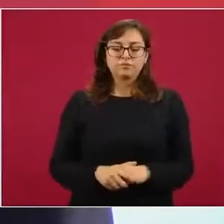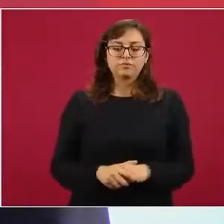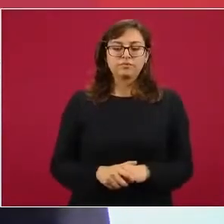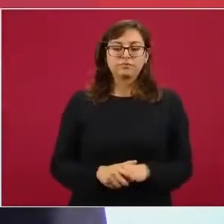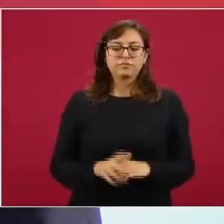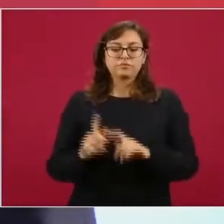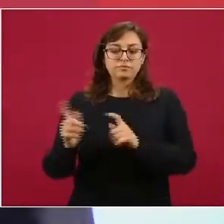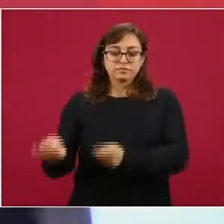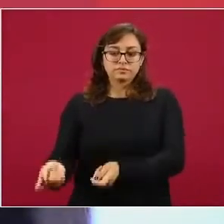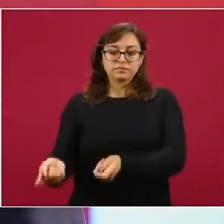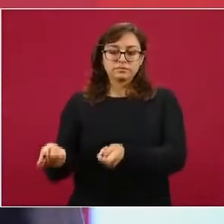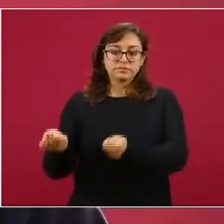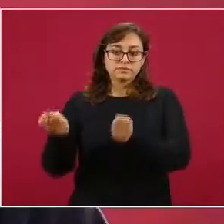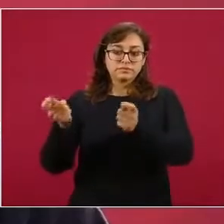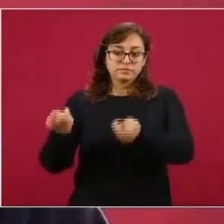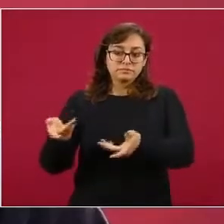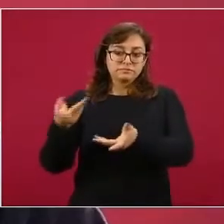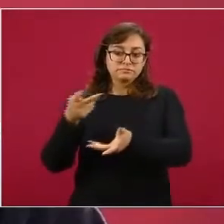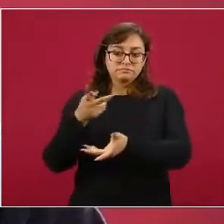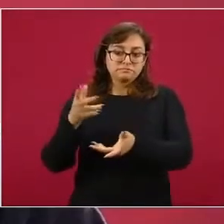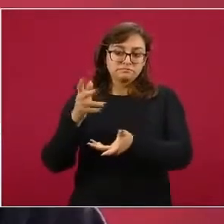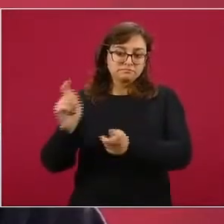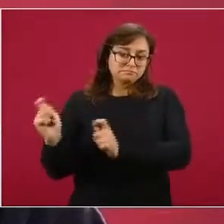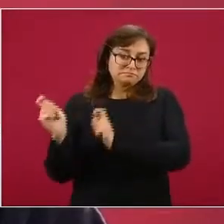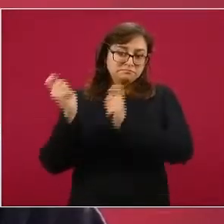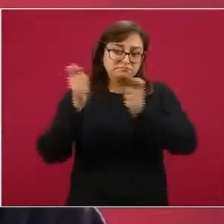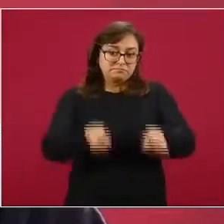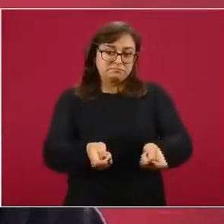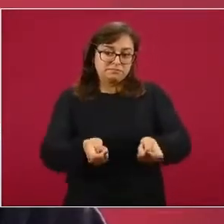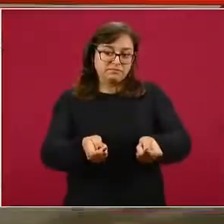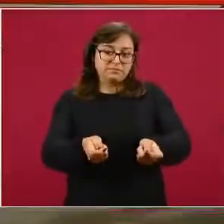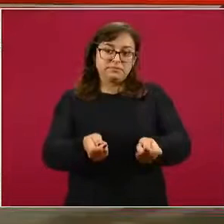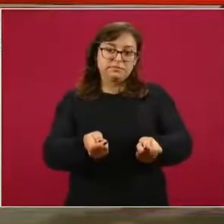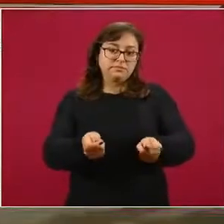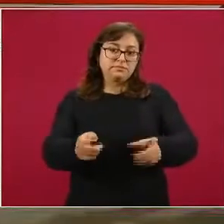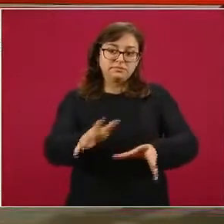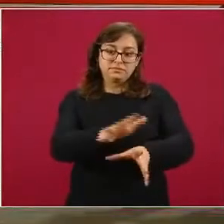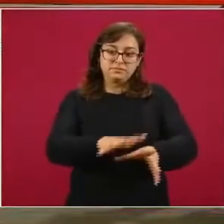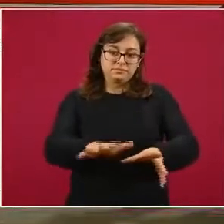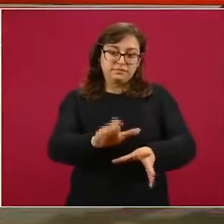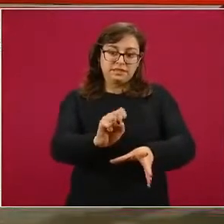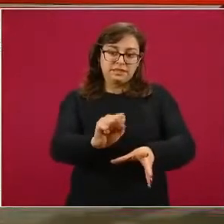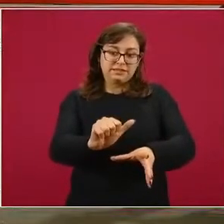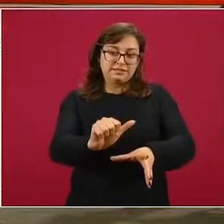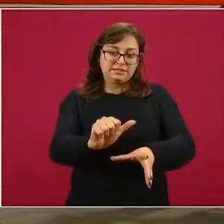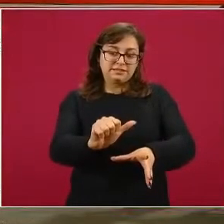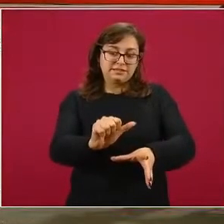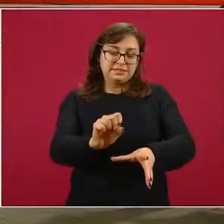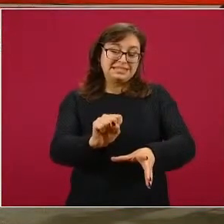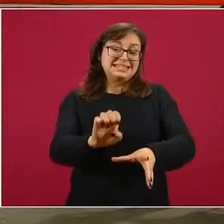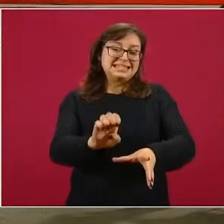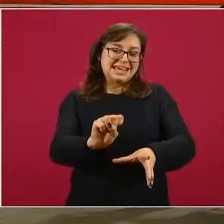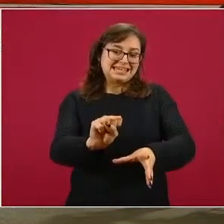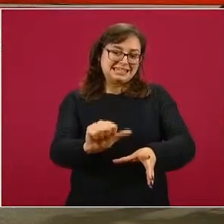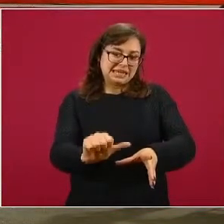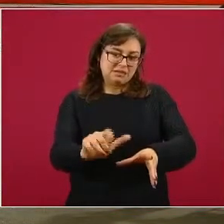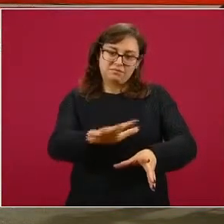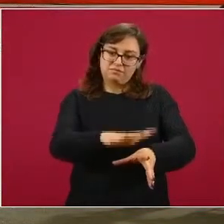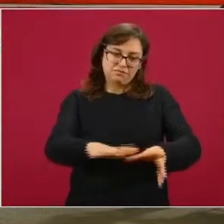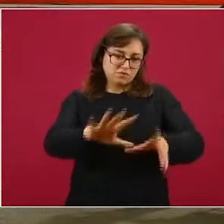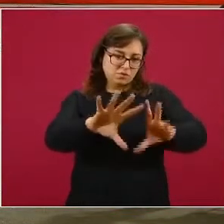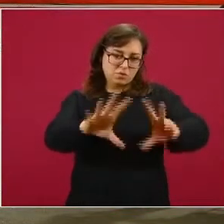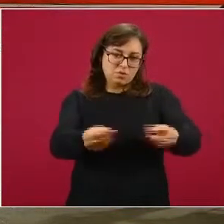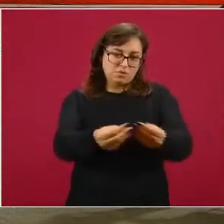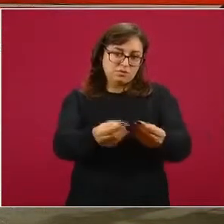conferida al sector salud, especificante a la Secretaría de Salud, su conjunto al sector salud.